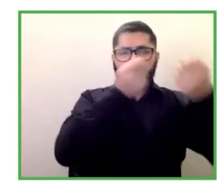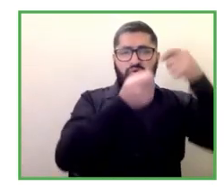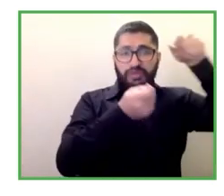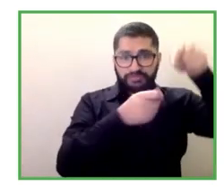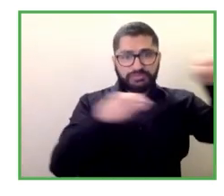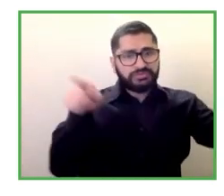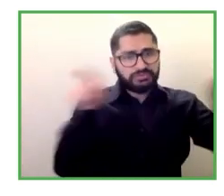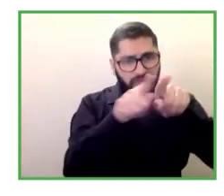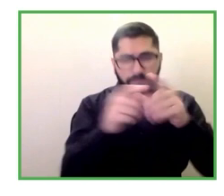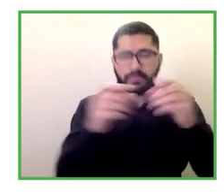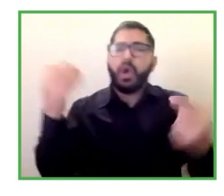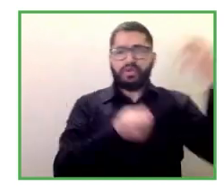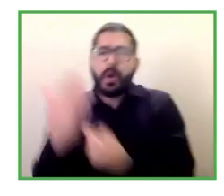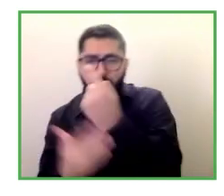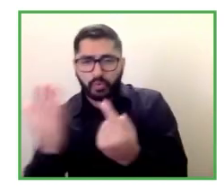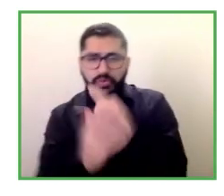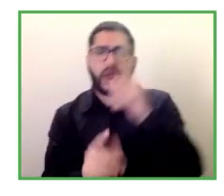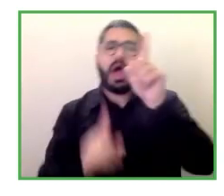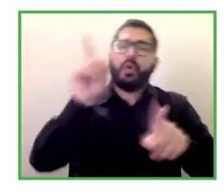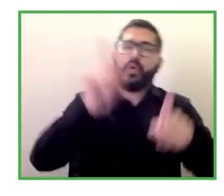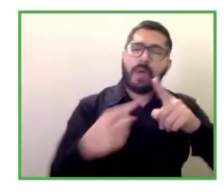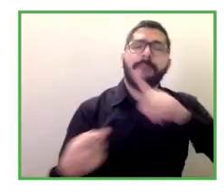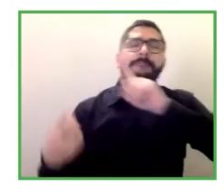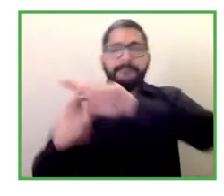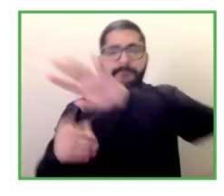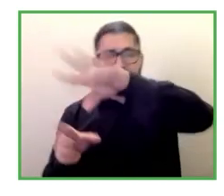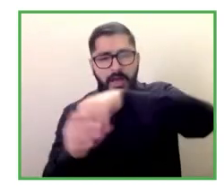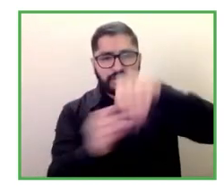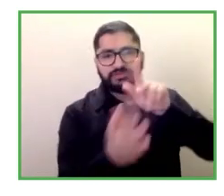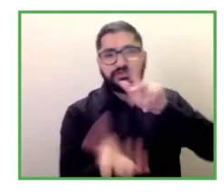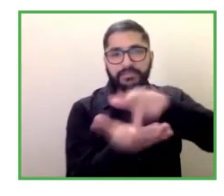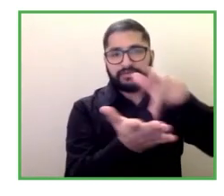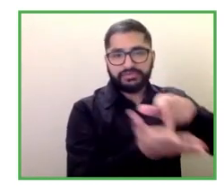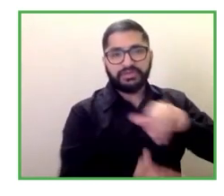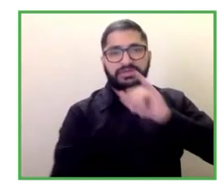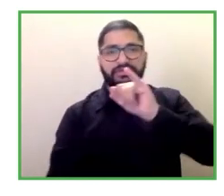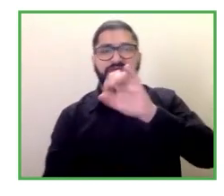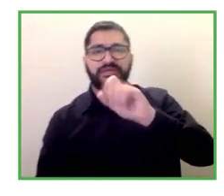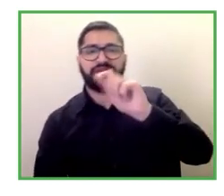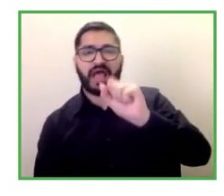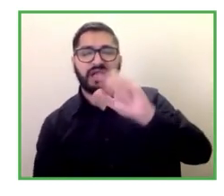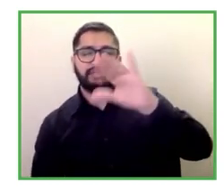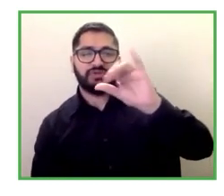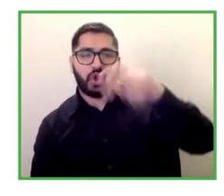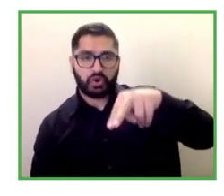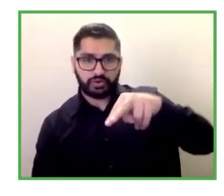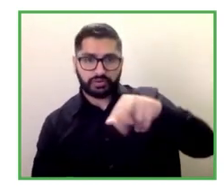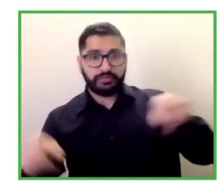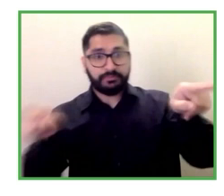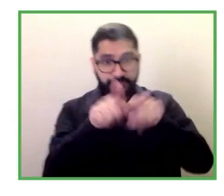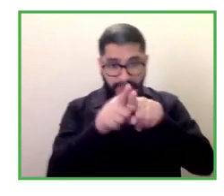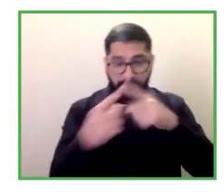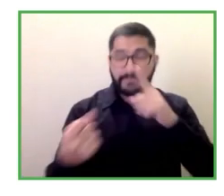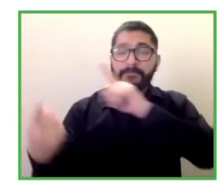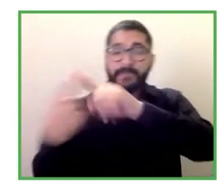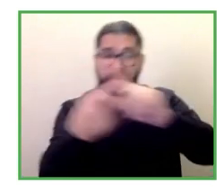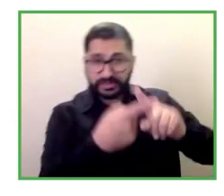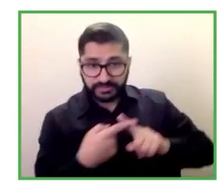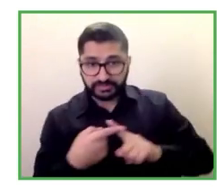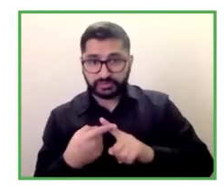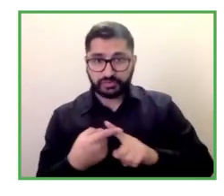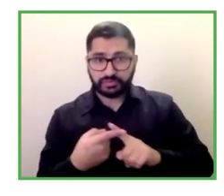gubernamental u otras oportunidades incluyendo micro préstamos y otro tipo de iniciativas muchas gracias muchas gracias por